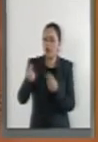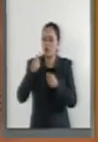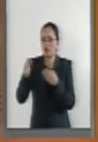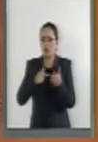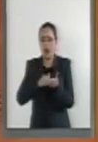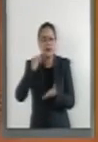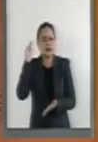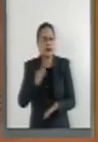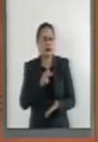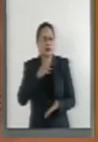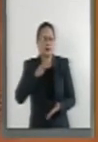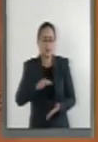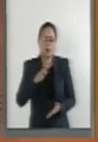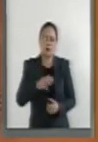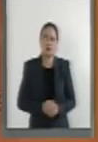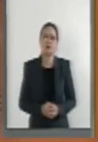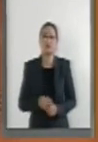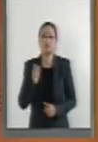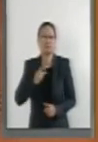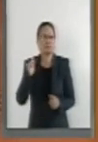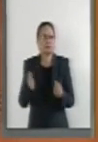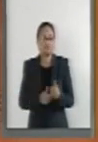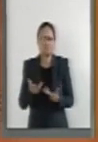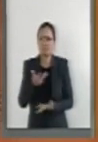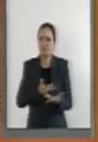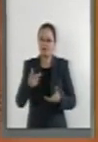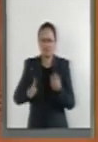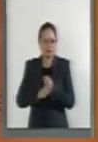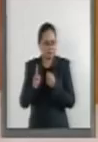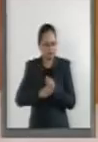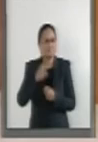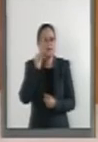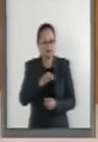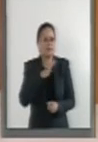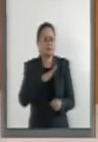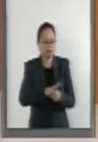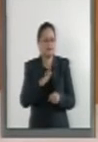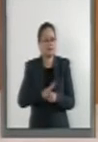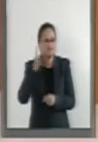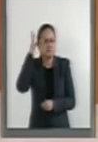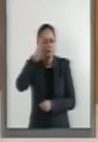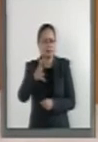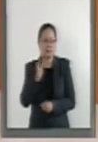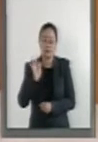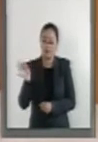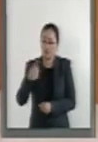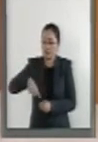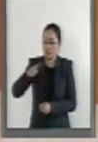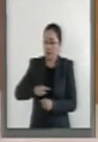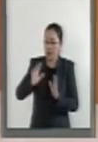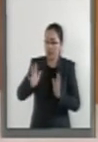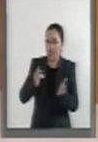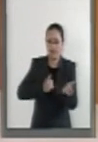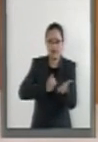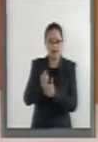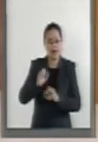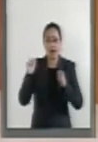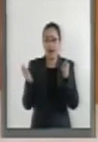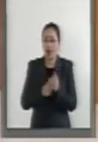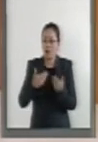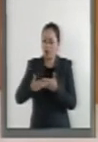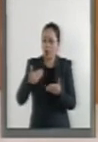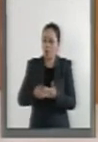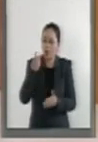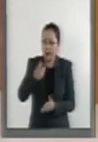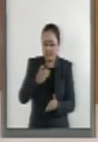regiones, provocando mitigaciones y generando conflictos. Si no tomamos medidas oportunamente como esta,